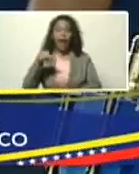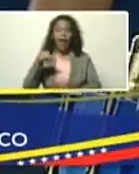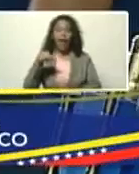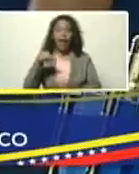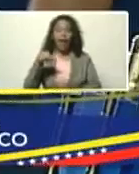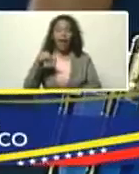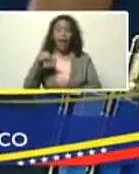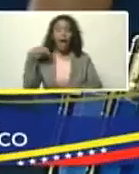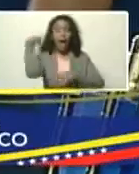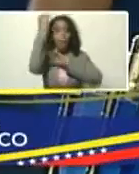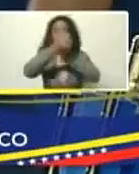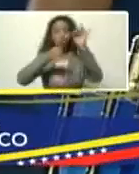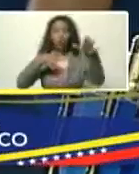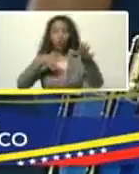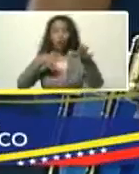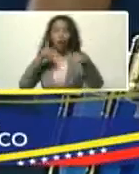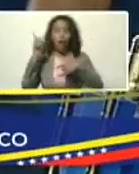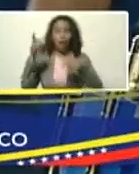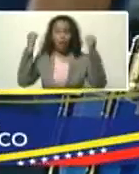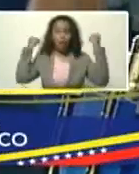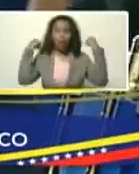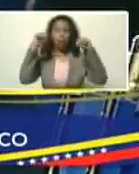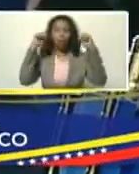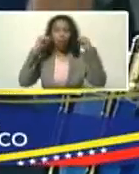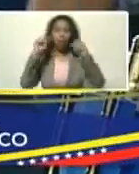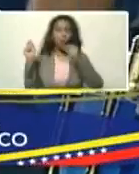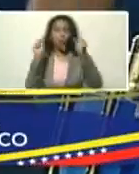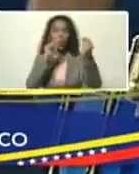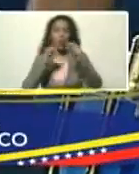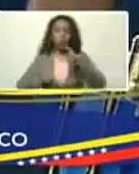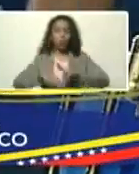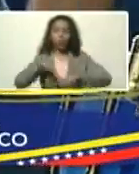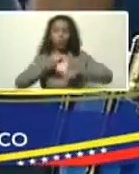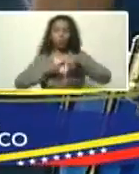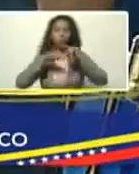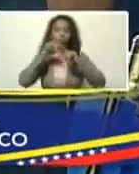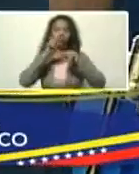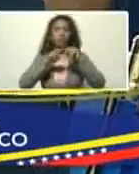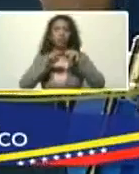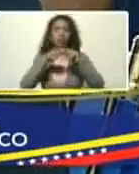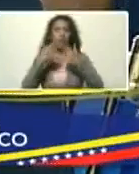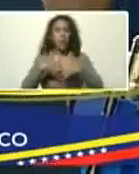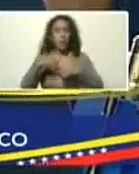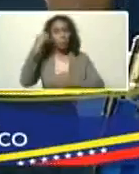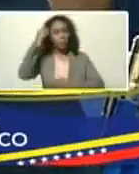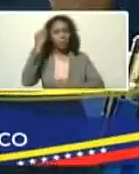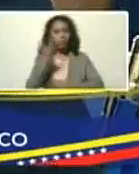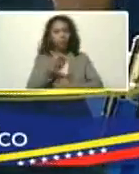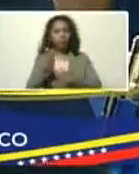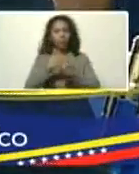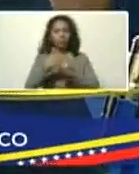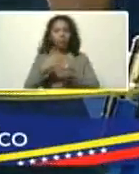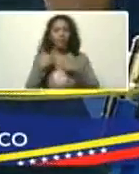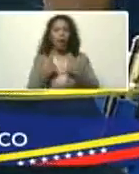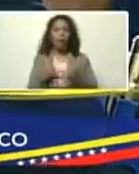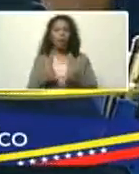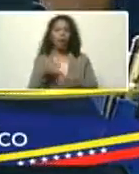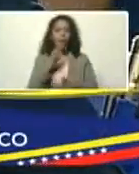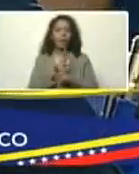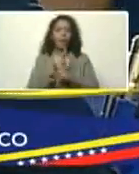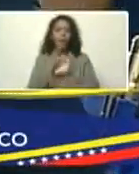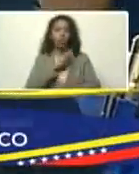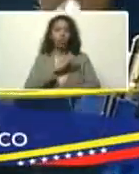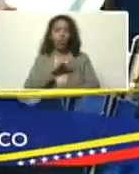este ejercicio, presidente, es un ejercicio, debate, de construcción, de dialéctica, de análisis, y usted compartió, recientemente, en sus redes sociales,